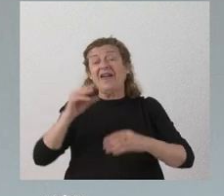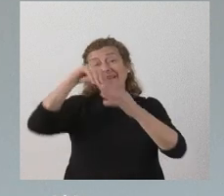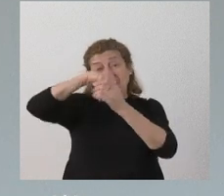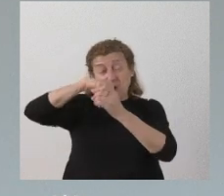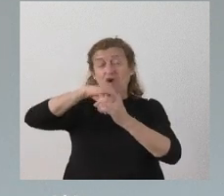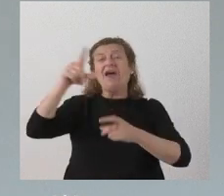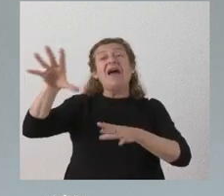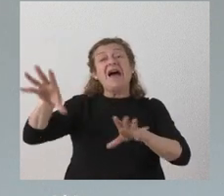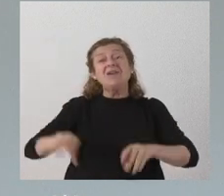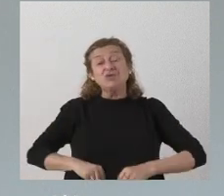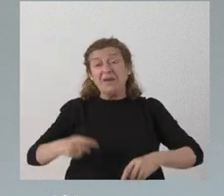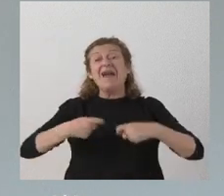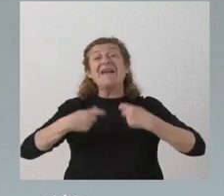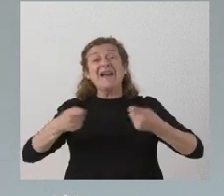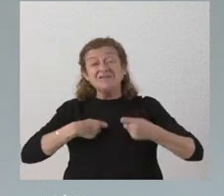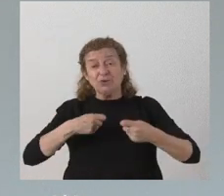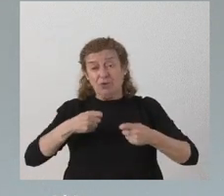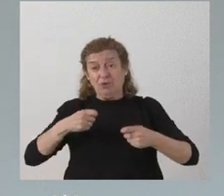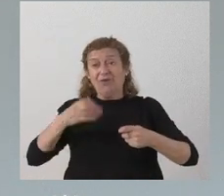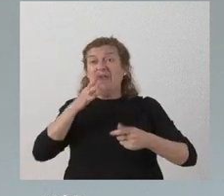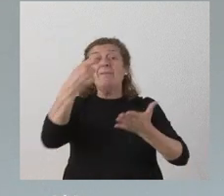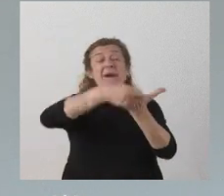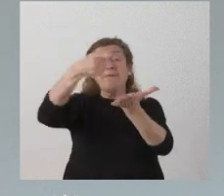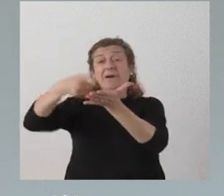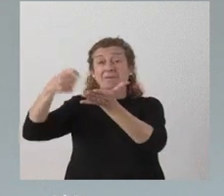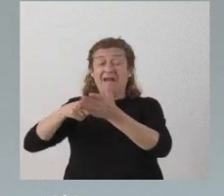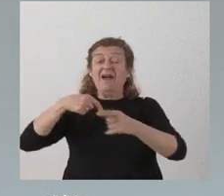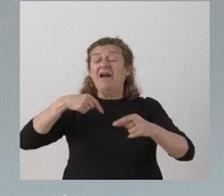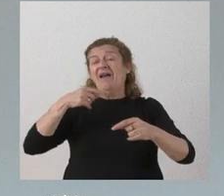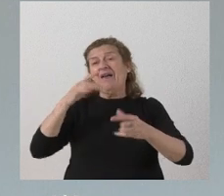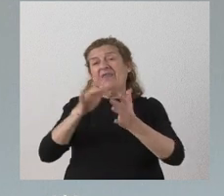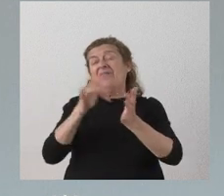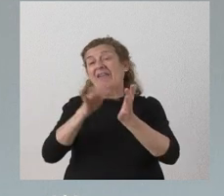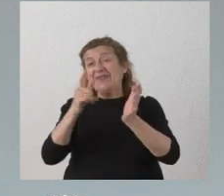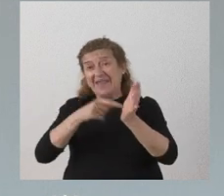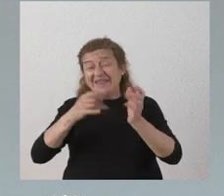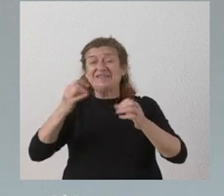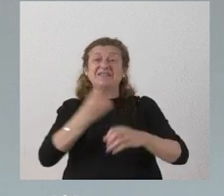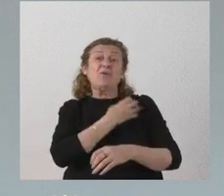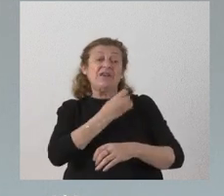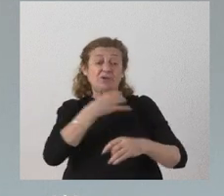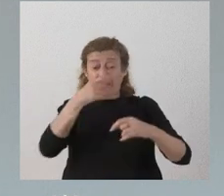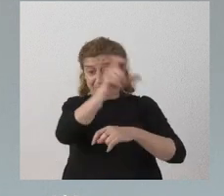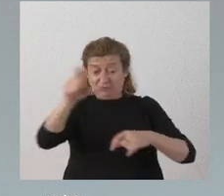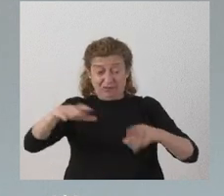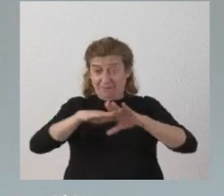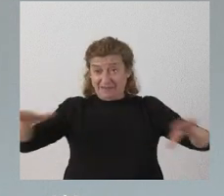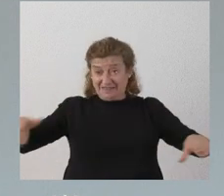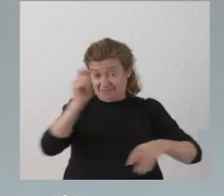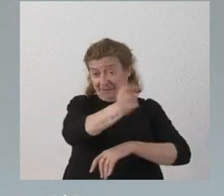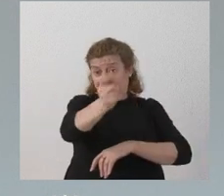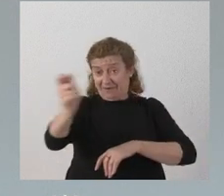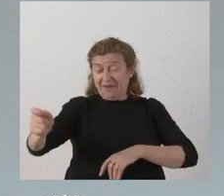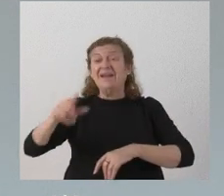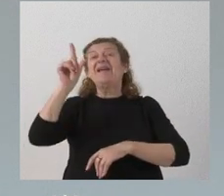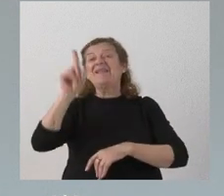asume el gasto derivado del pago de las dietas y seguridad social de los miembros de las mesas electorales así